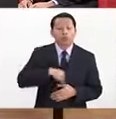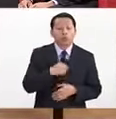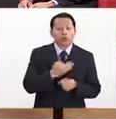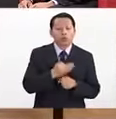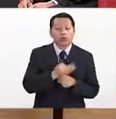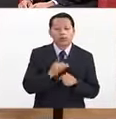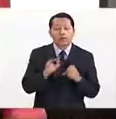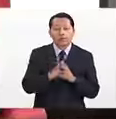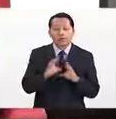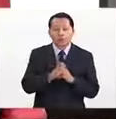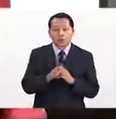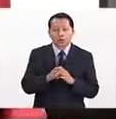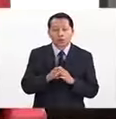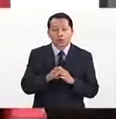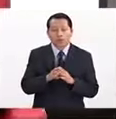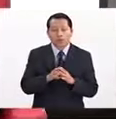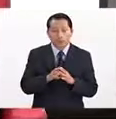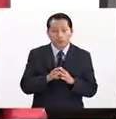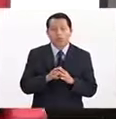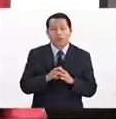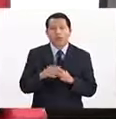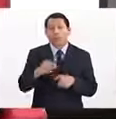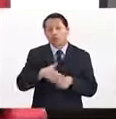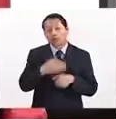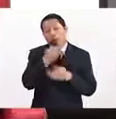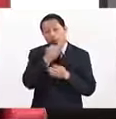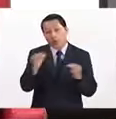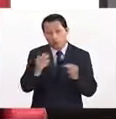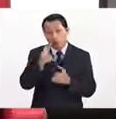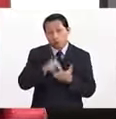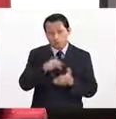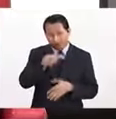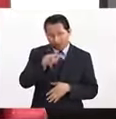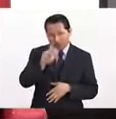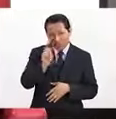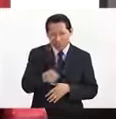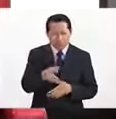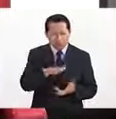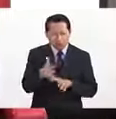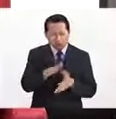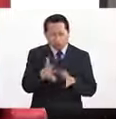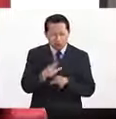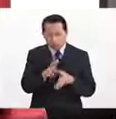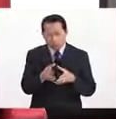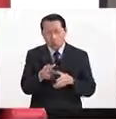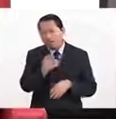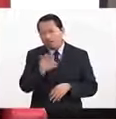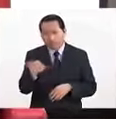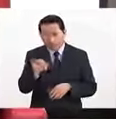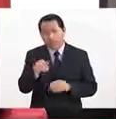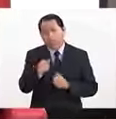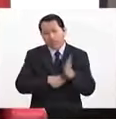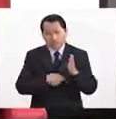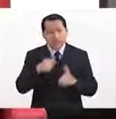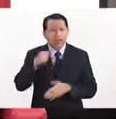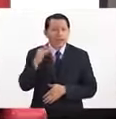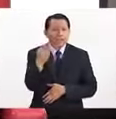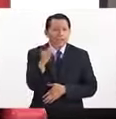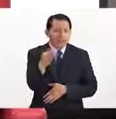etapa, desde luego, la próxima convocatoria es en el 2018, sale como en el mes de febrero.